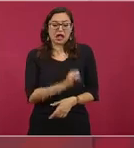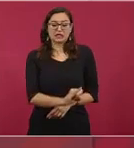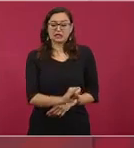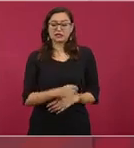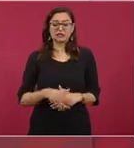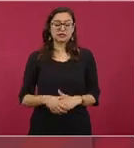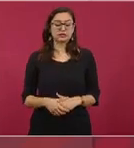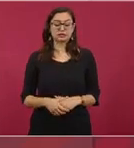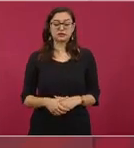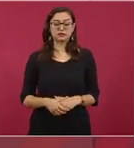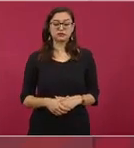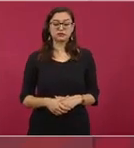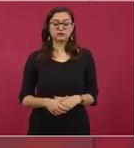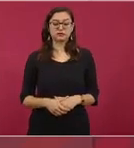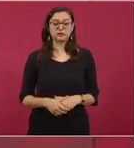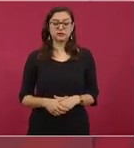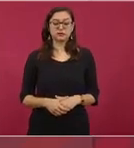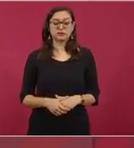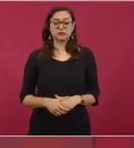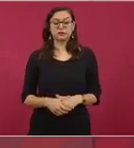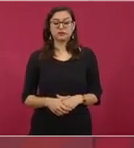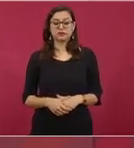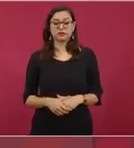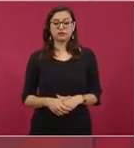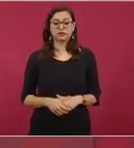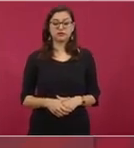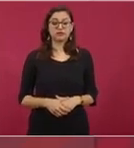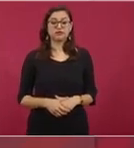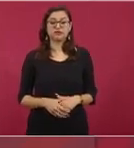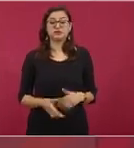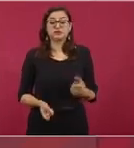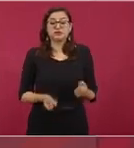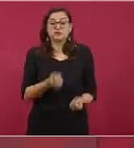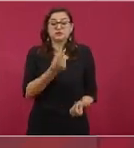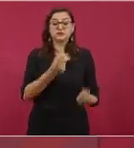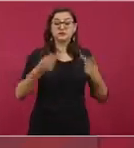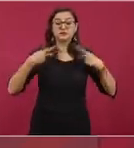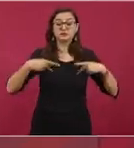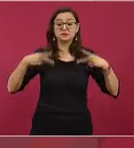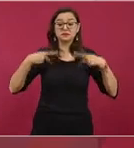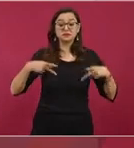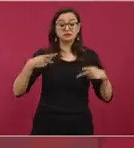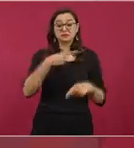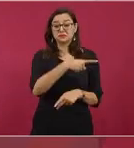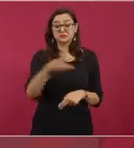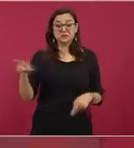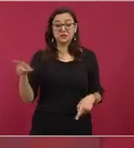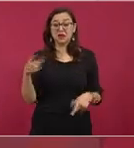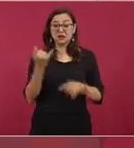Y algunos muy desinformados, uno que